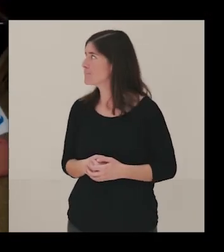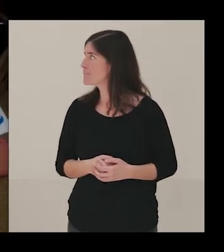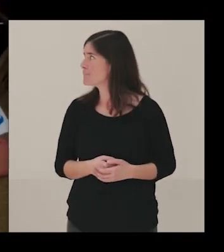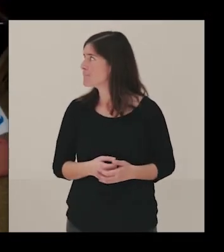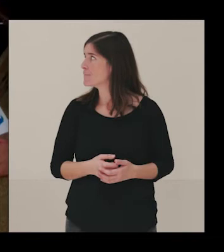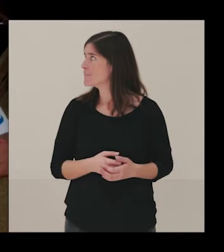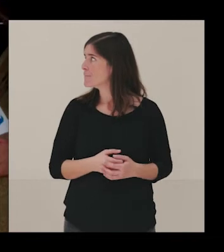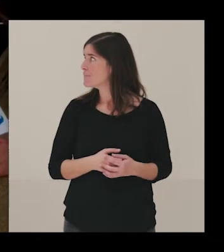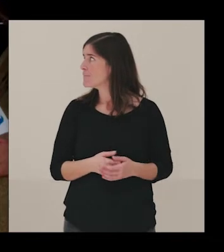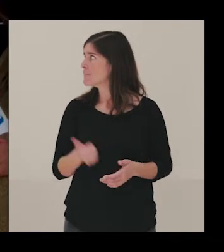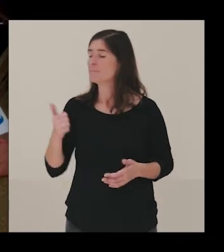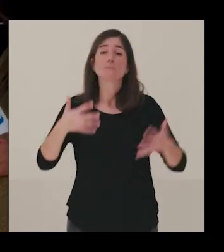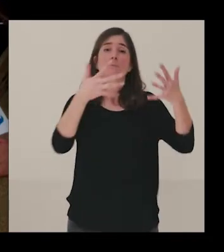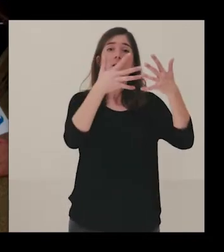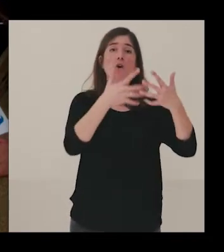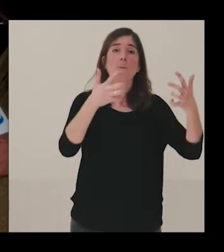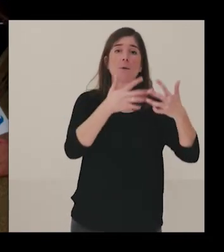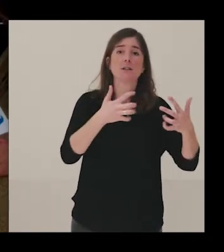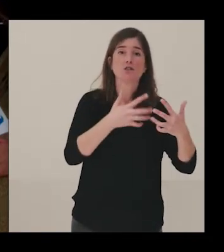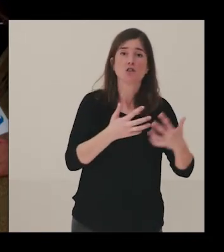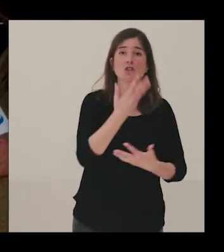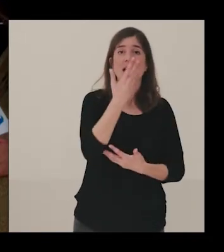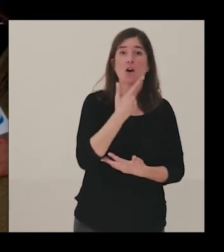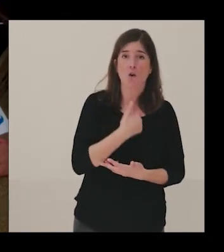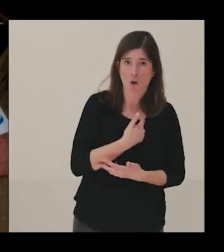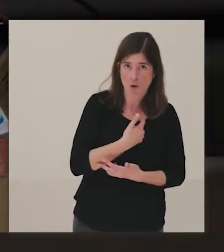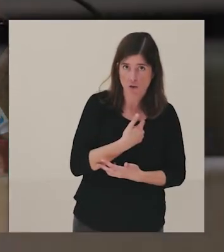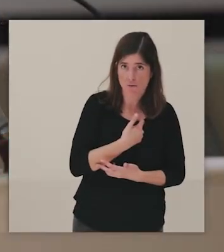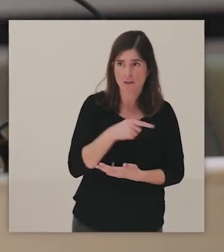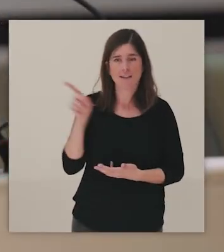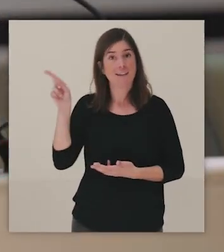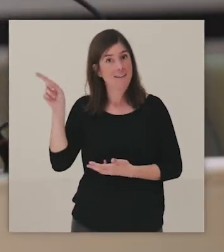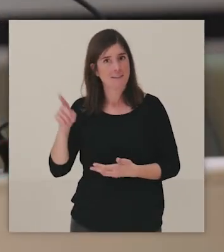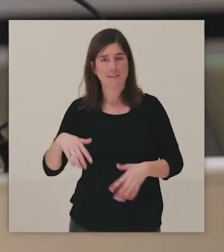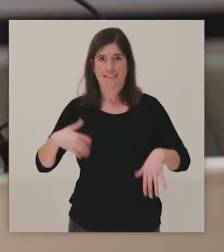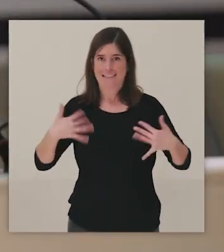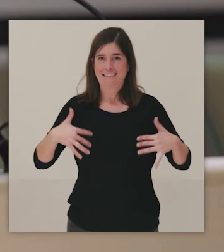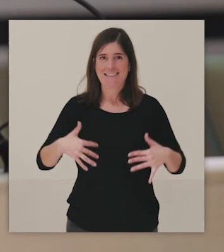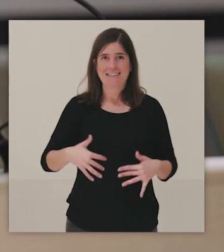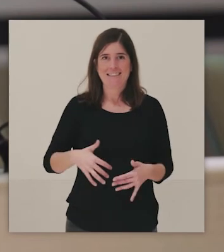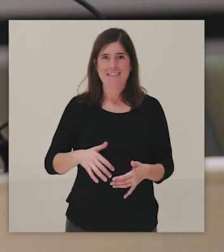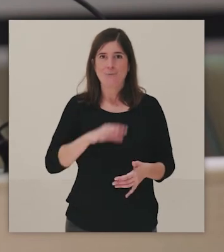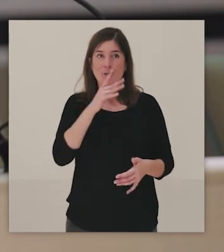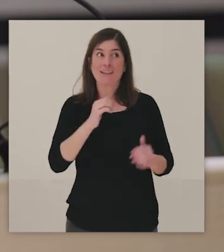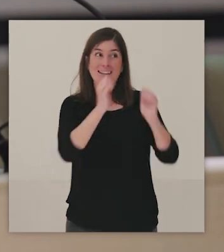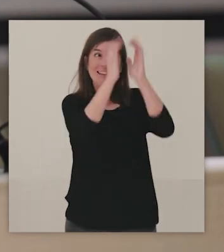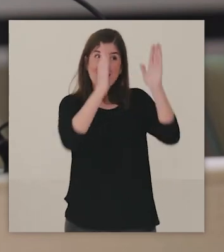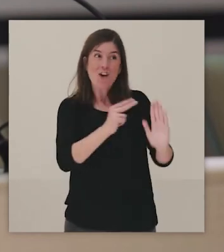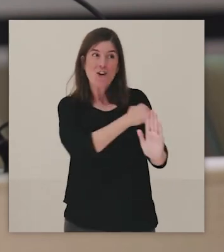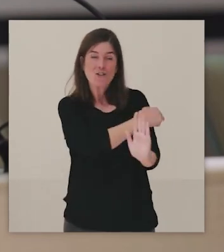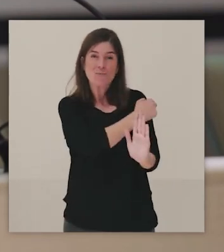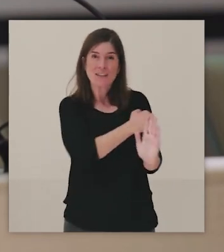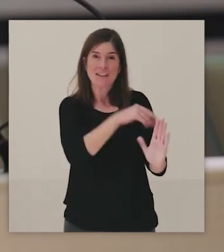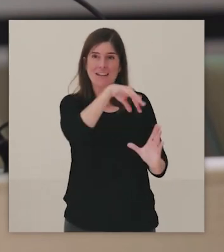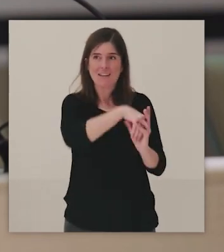un trabajo quizá más puntual porque encierra bastantes complejidades el trabajo con